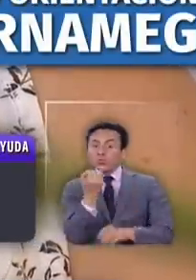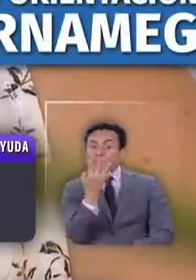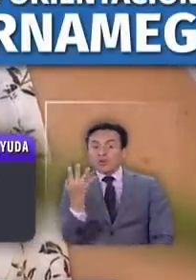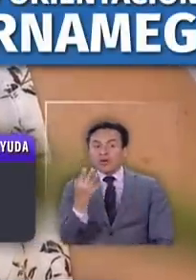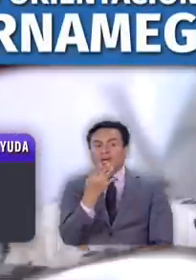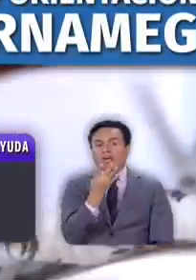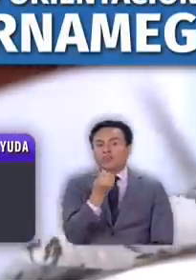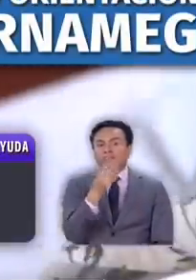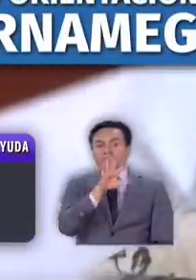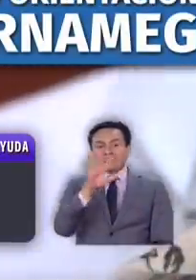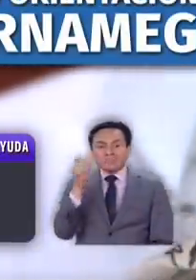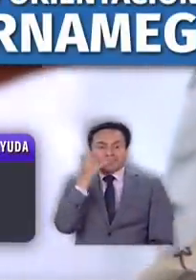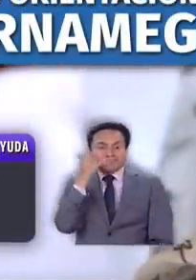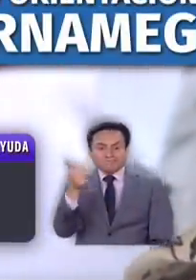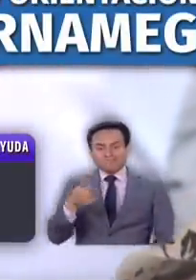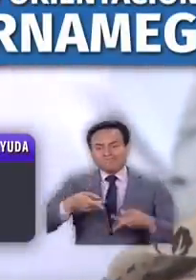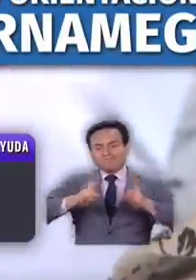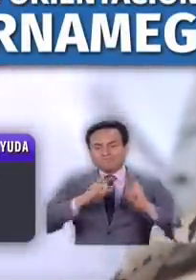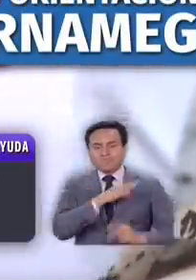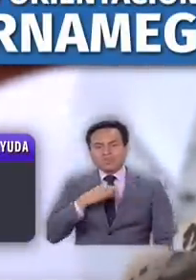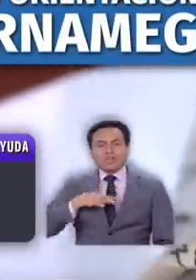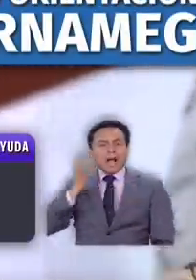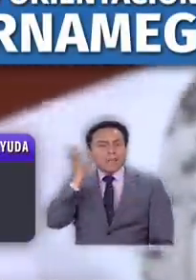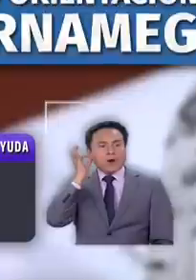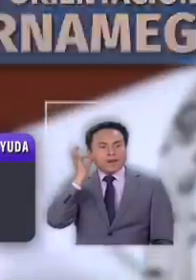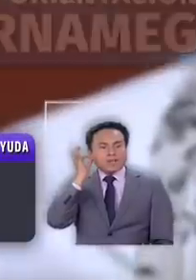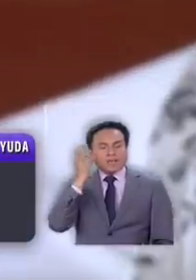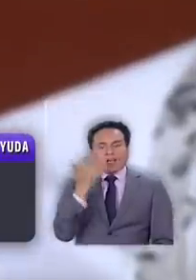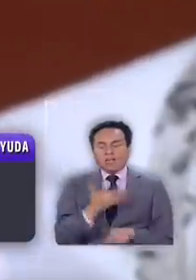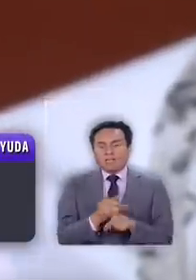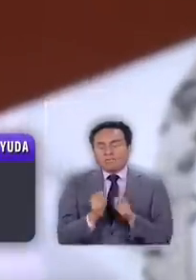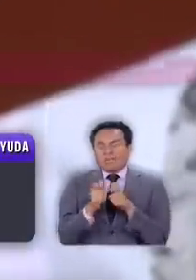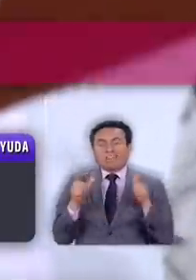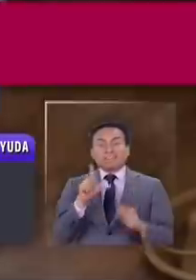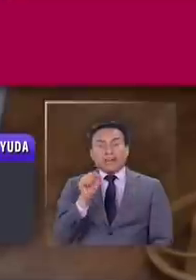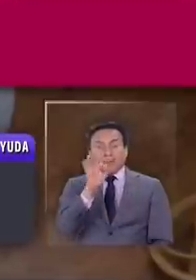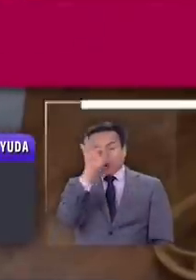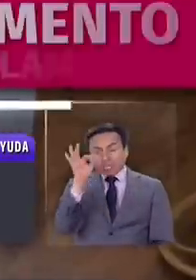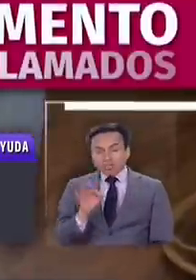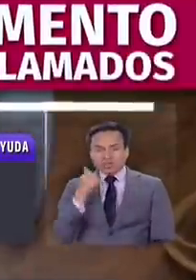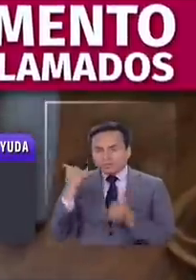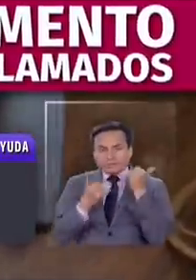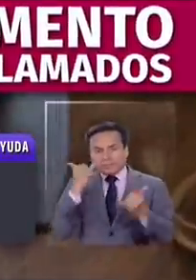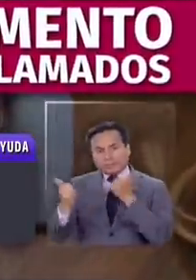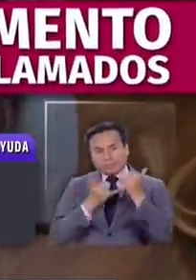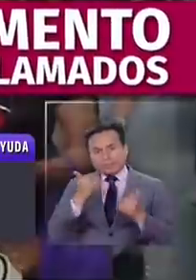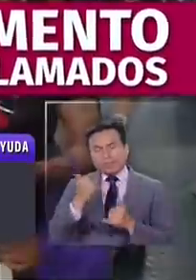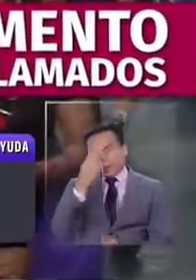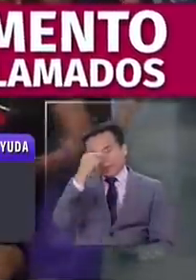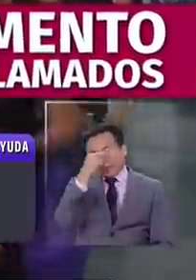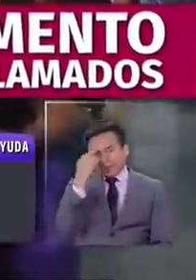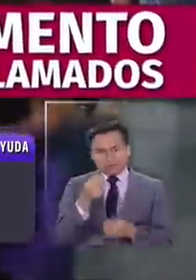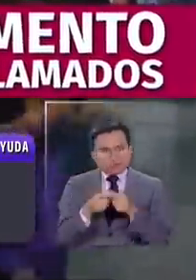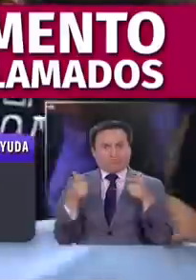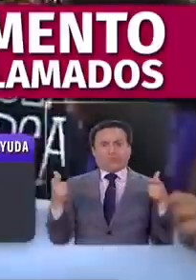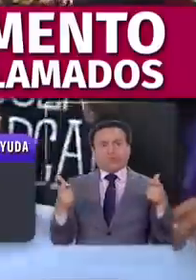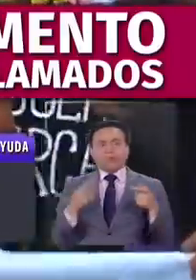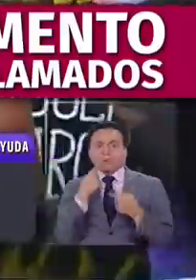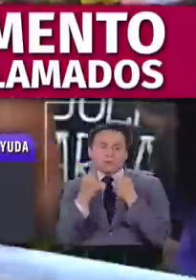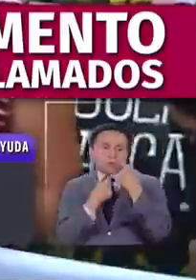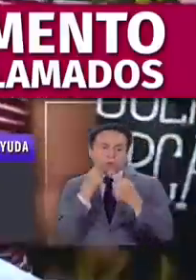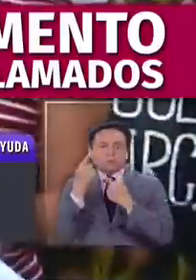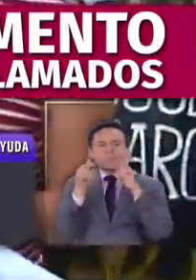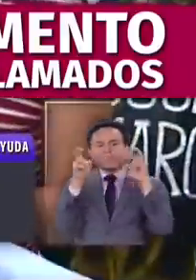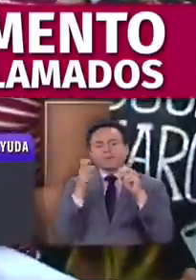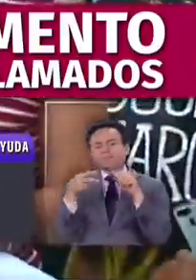el 1455 habilitado por el Ministerio de la Mujer, donde ha habido un aumento del 70% de llamados durante el mes de marzo. Consultas que van